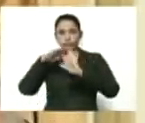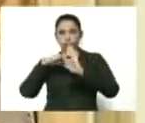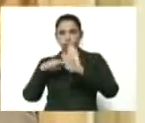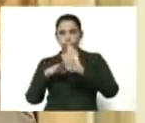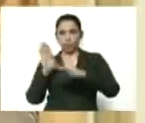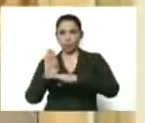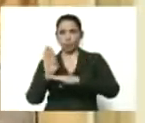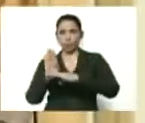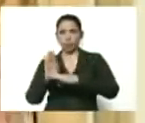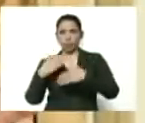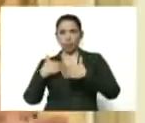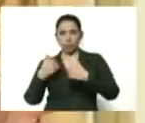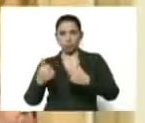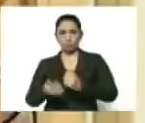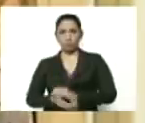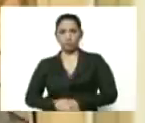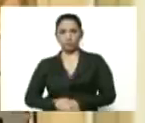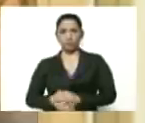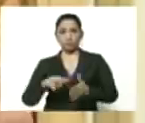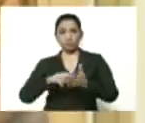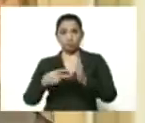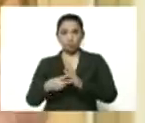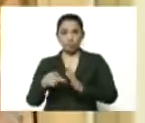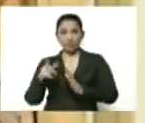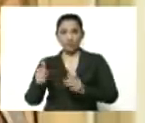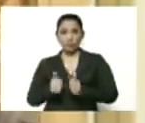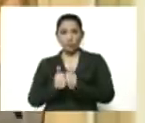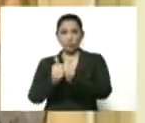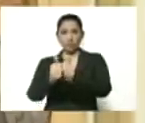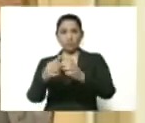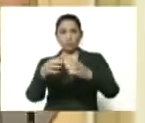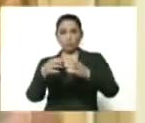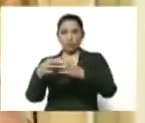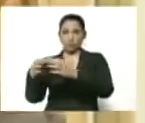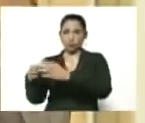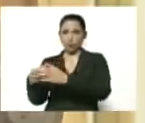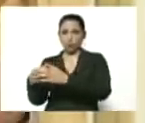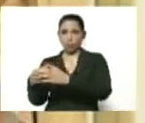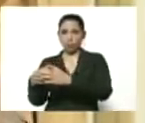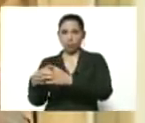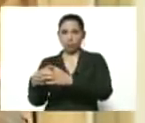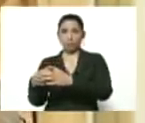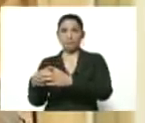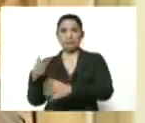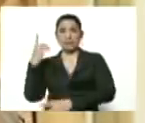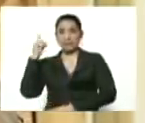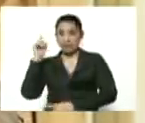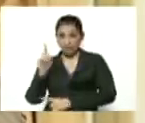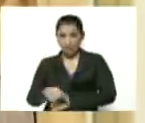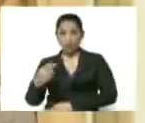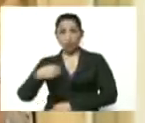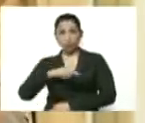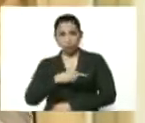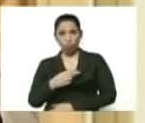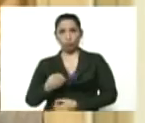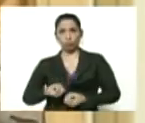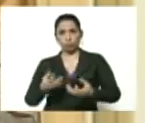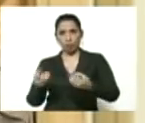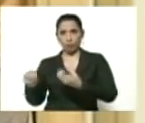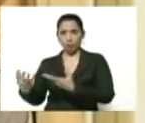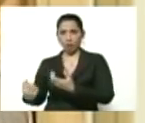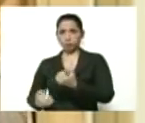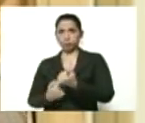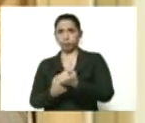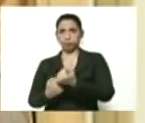protección sanitaria, es decir, que el acompañamiento a los sectores no esenciales también se lo hemos dado